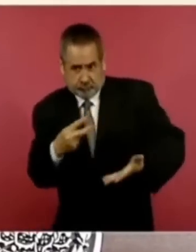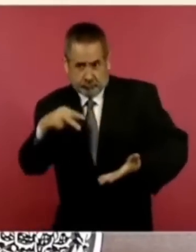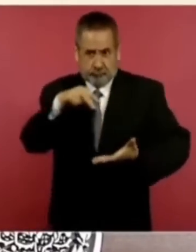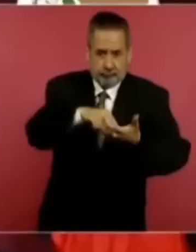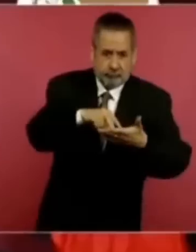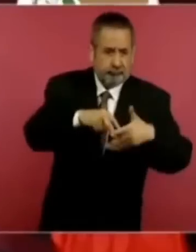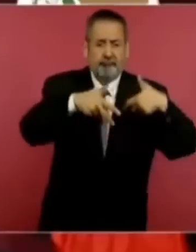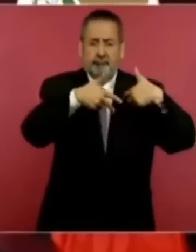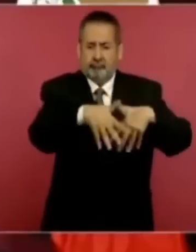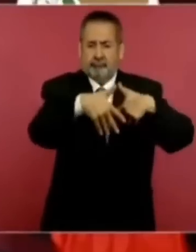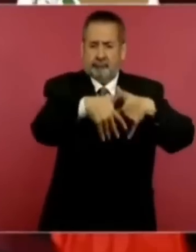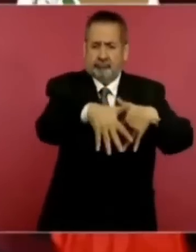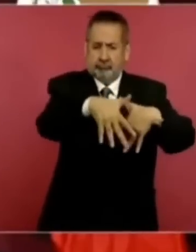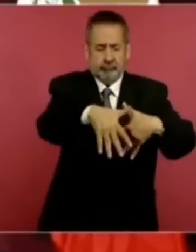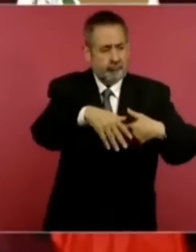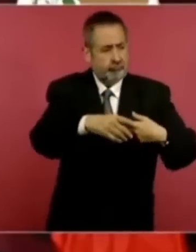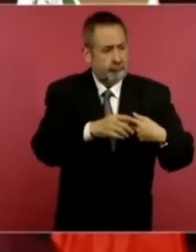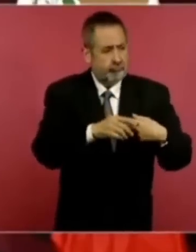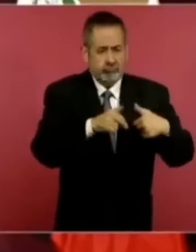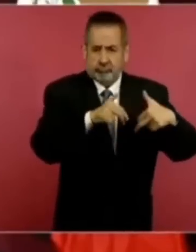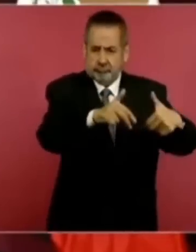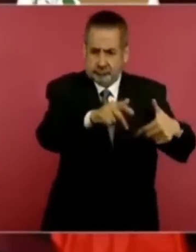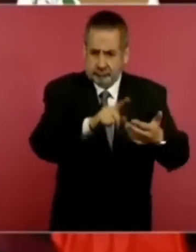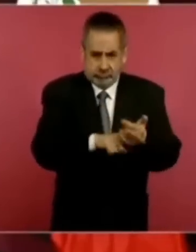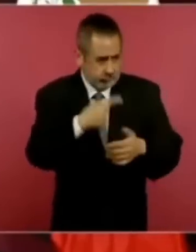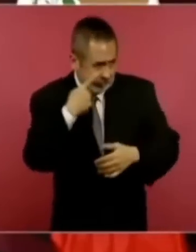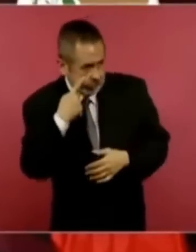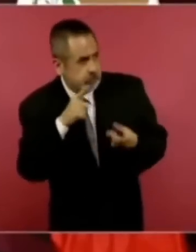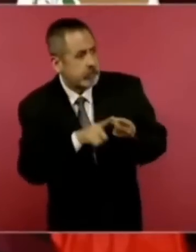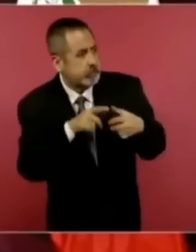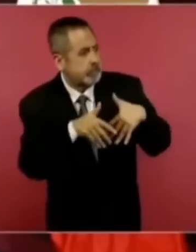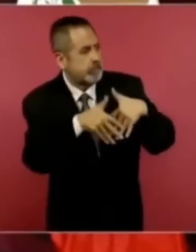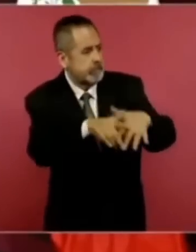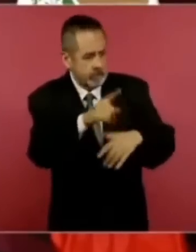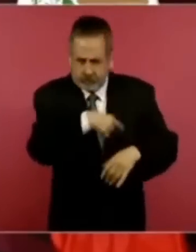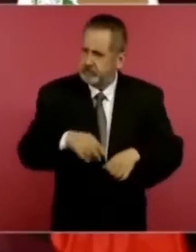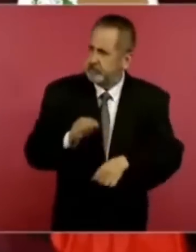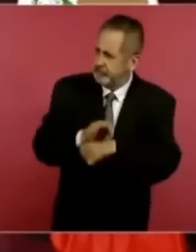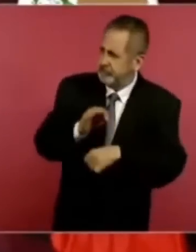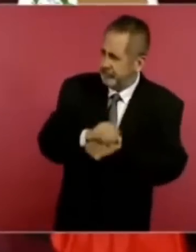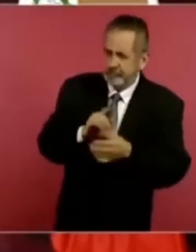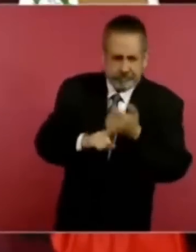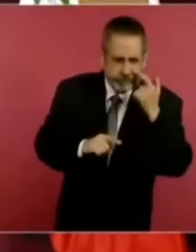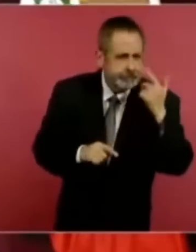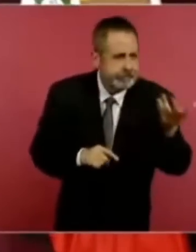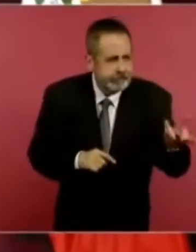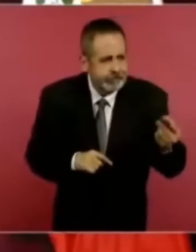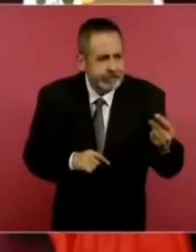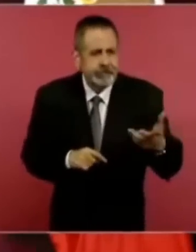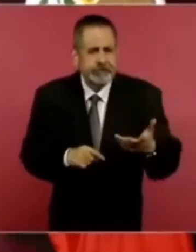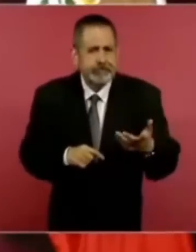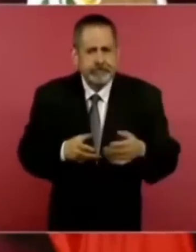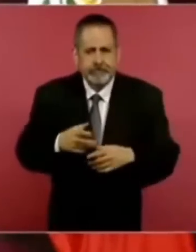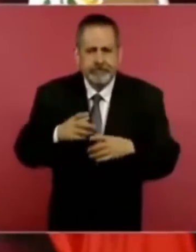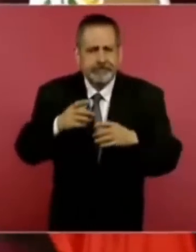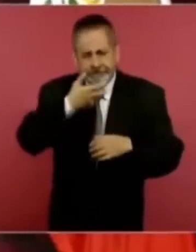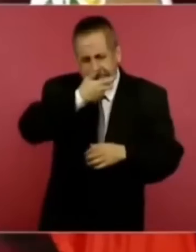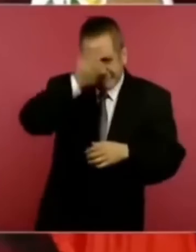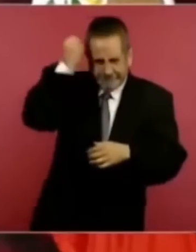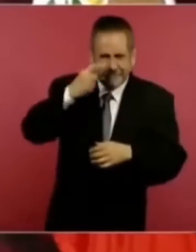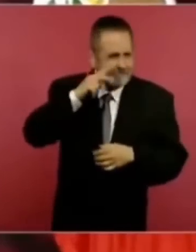los ministros, que defiendan sus privilegios, o sea, fuera máscaras,